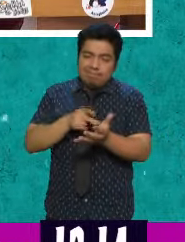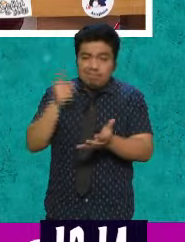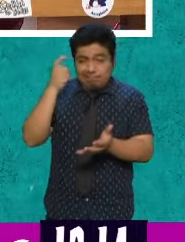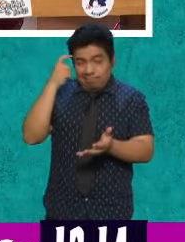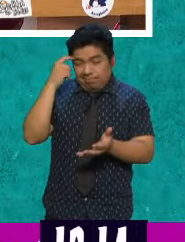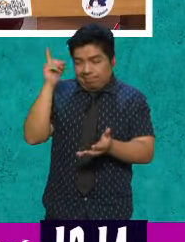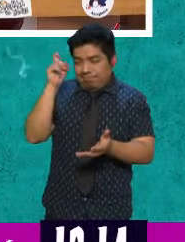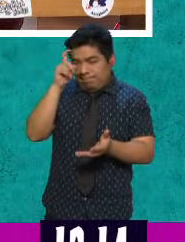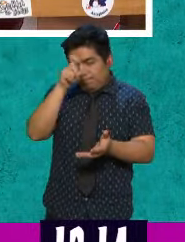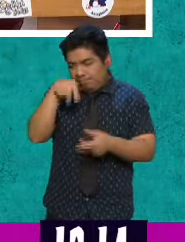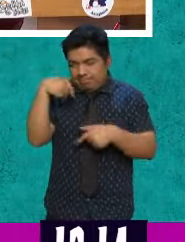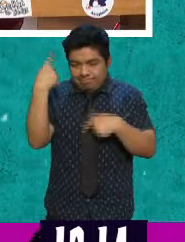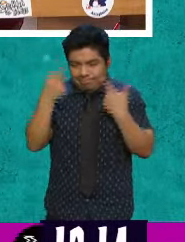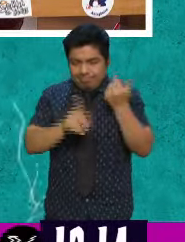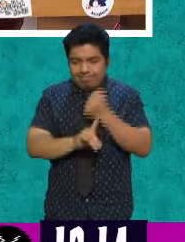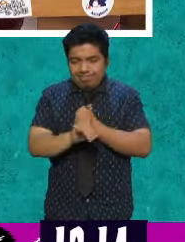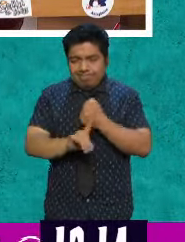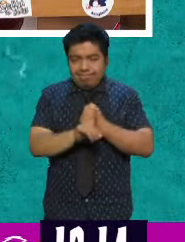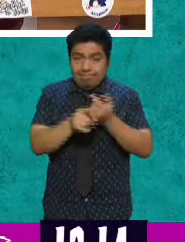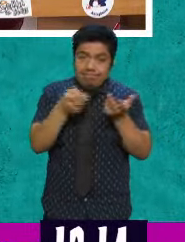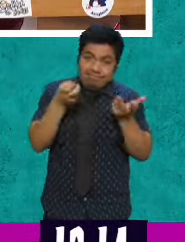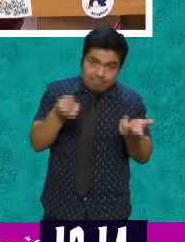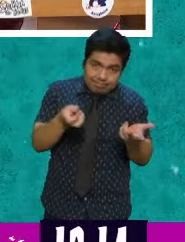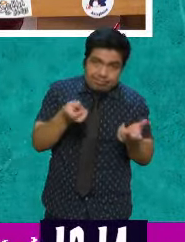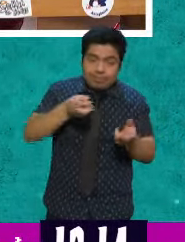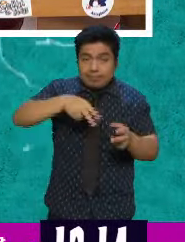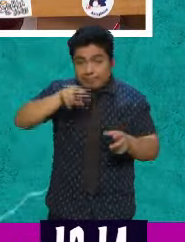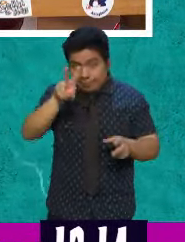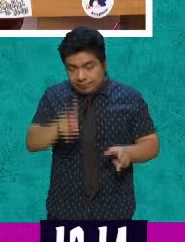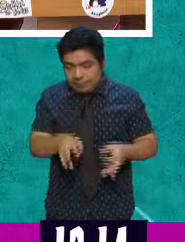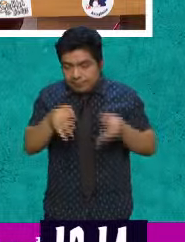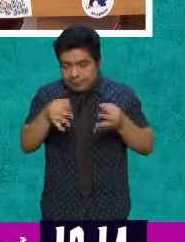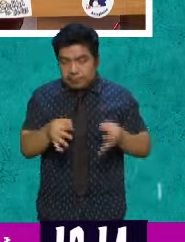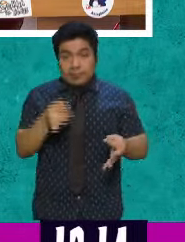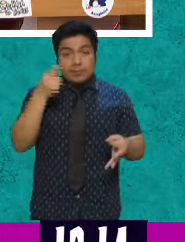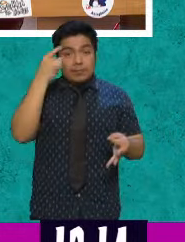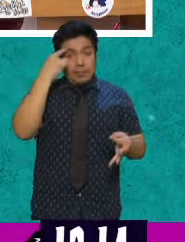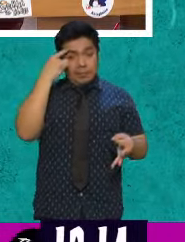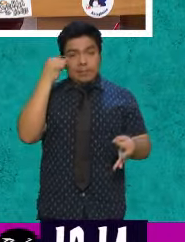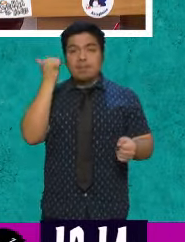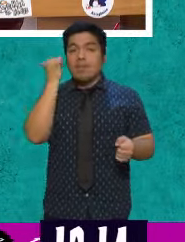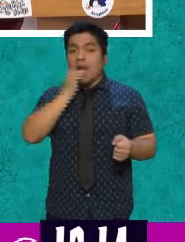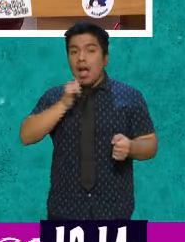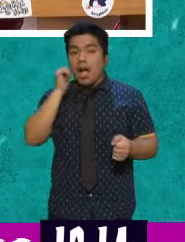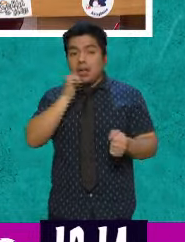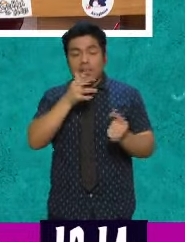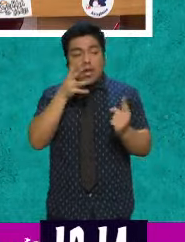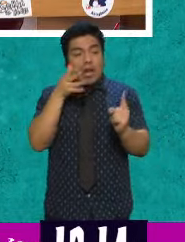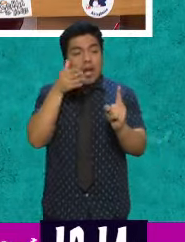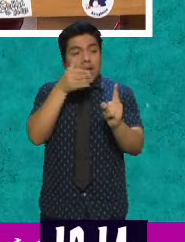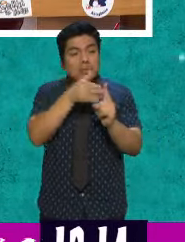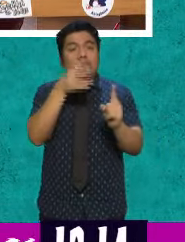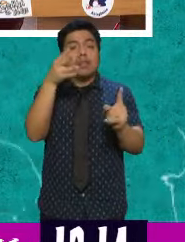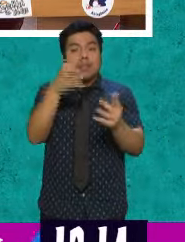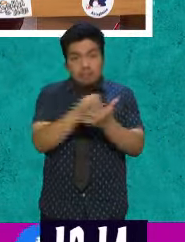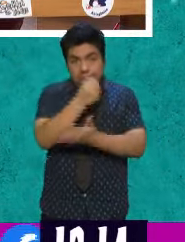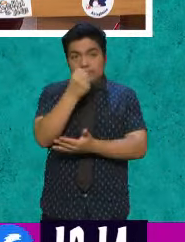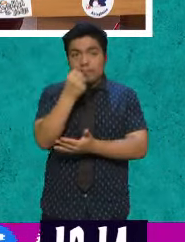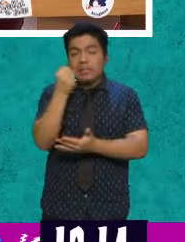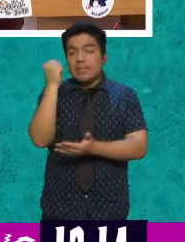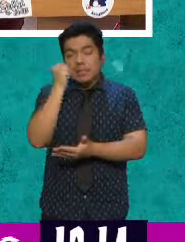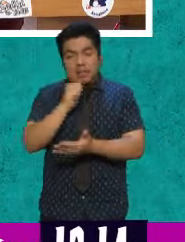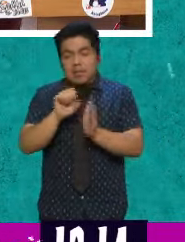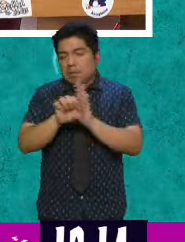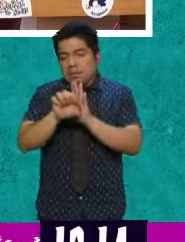existía. ¿Me explico? Entonces es fundamental que la mente tenga siempre metas. Que siempre, si tienes